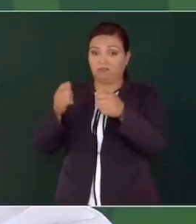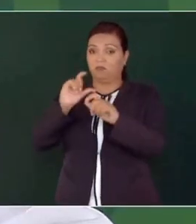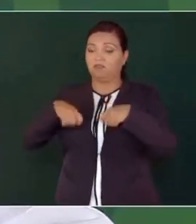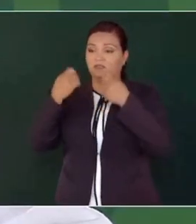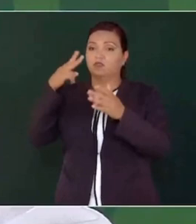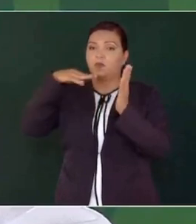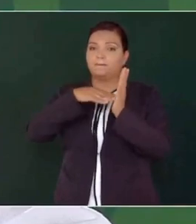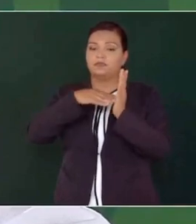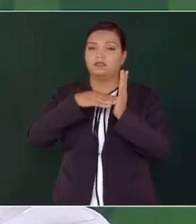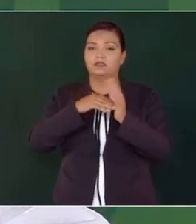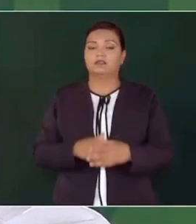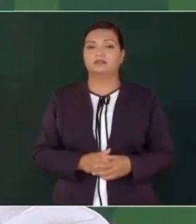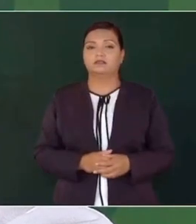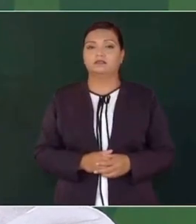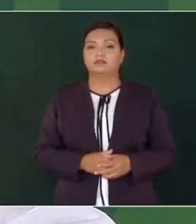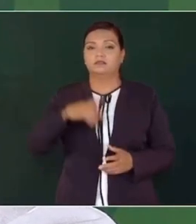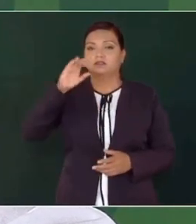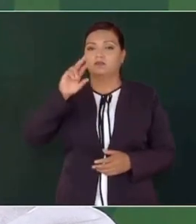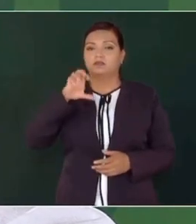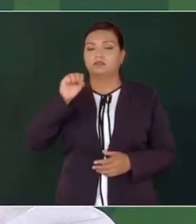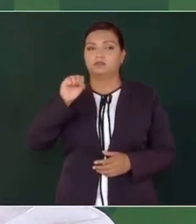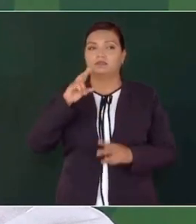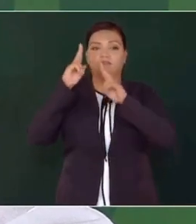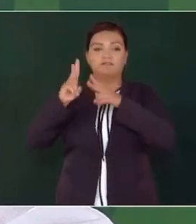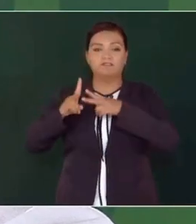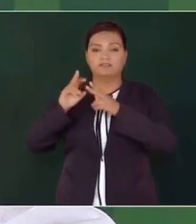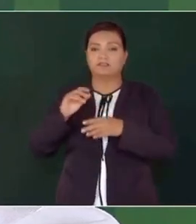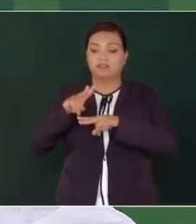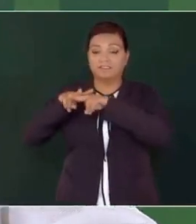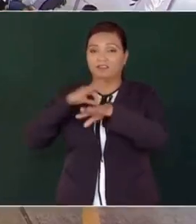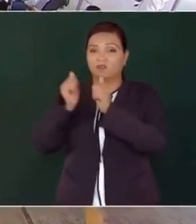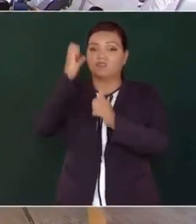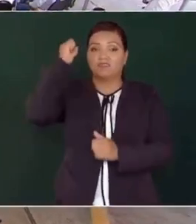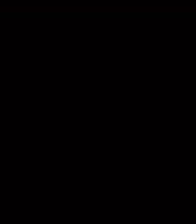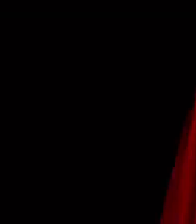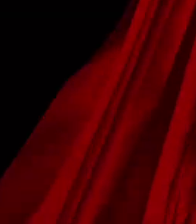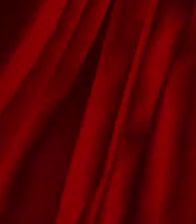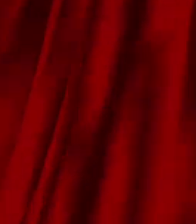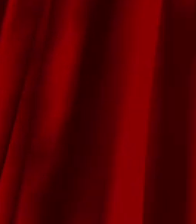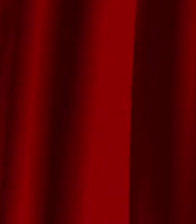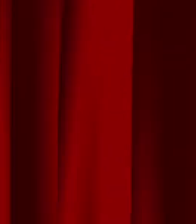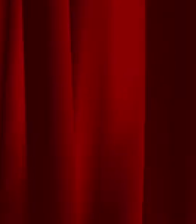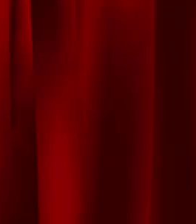dos mil kilómetros de vías férreas con trenes de pasajeros.